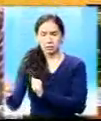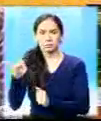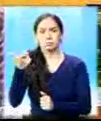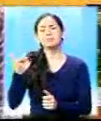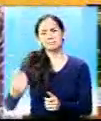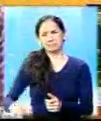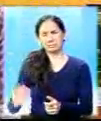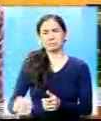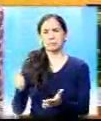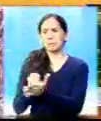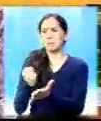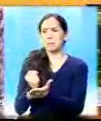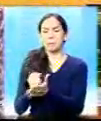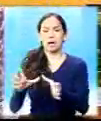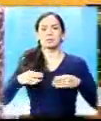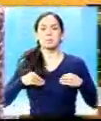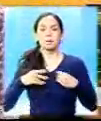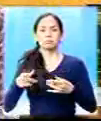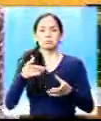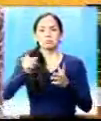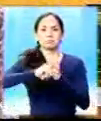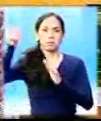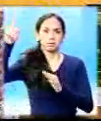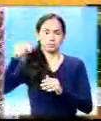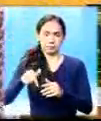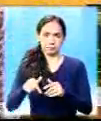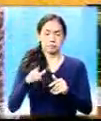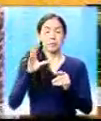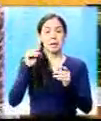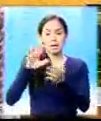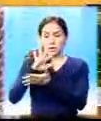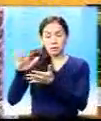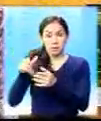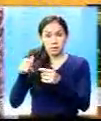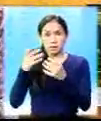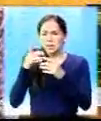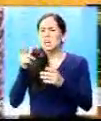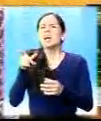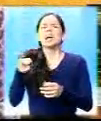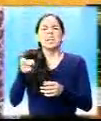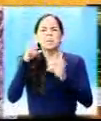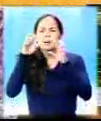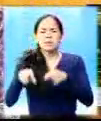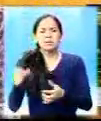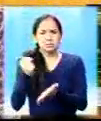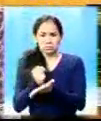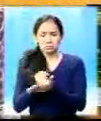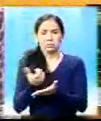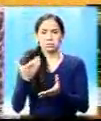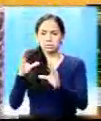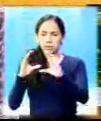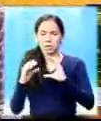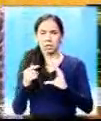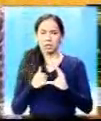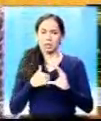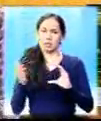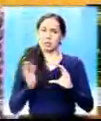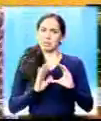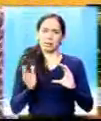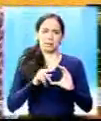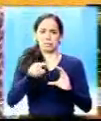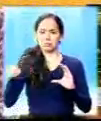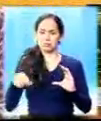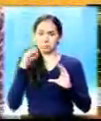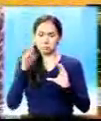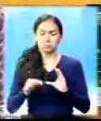momento cabal previo a los allanamientos a la empresa La Luz que él plantea que mejor ellos devuelven el dinero porque no van a poder